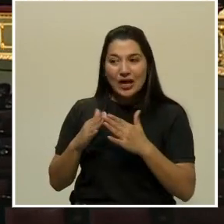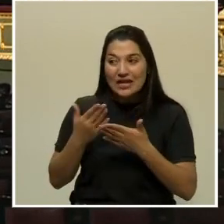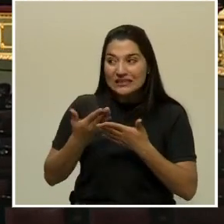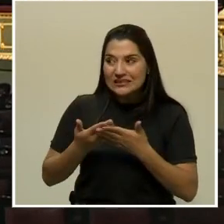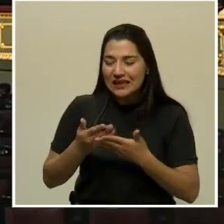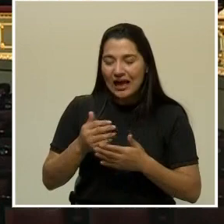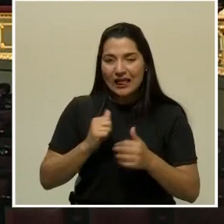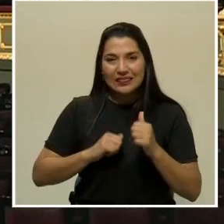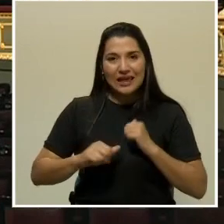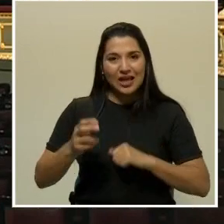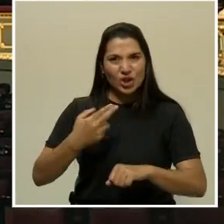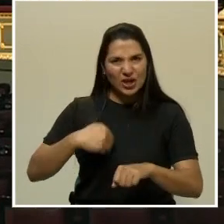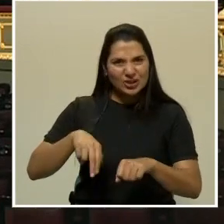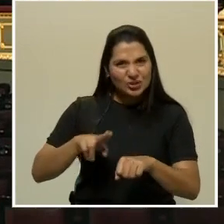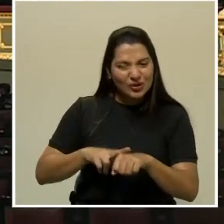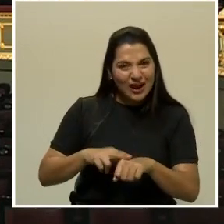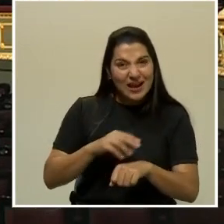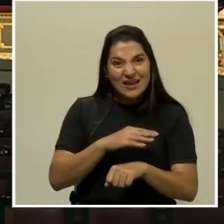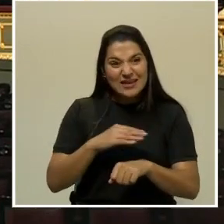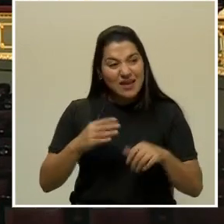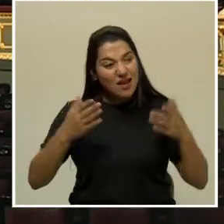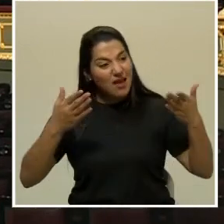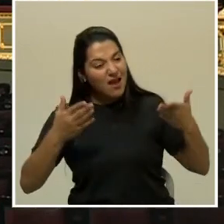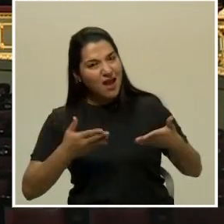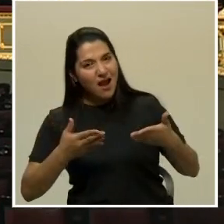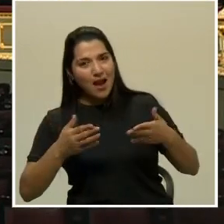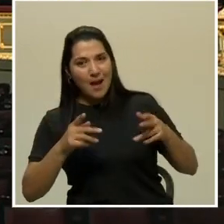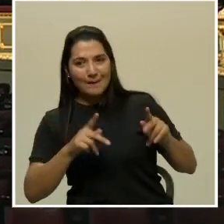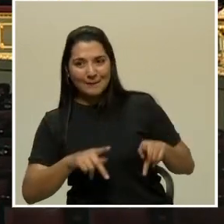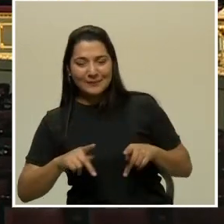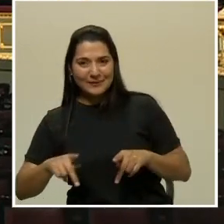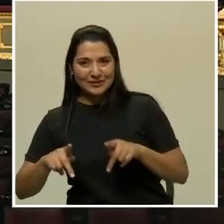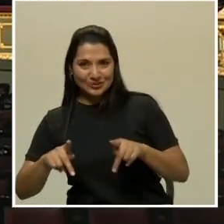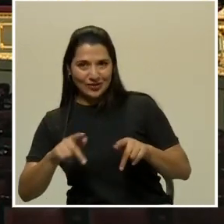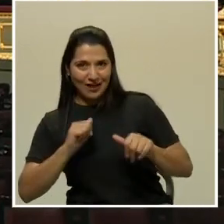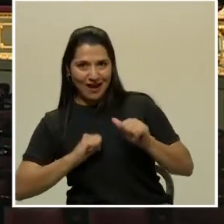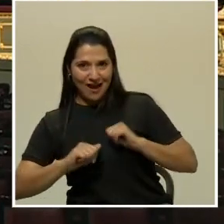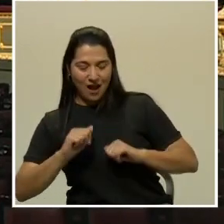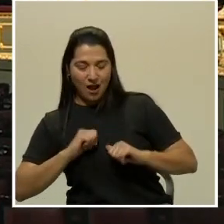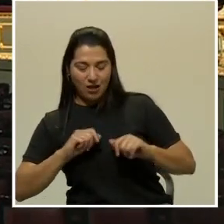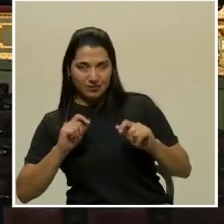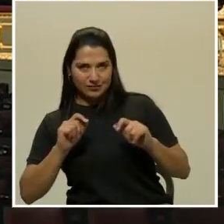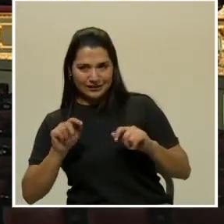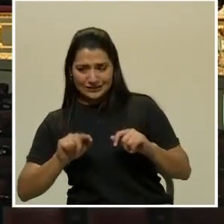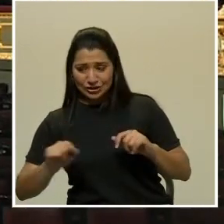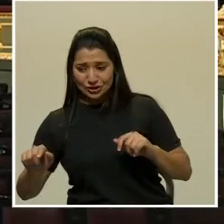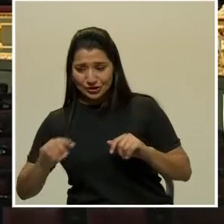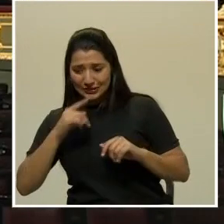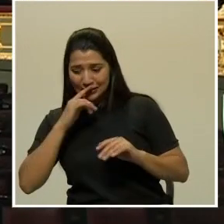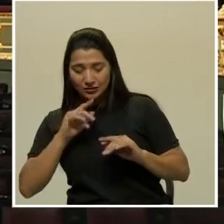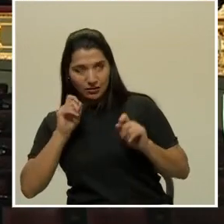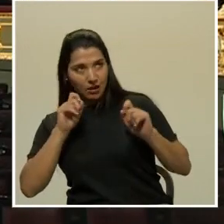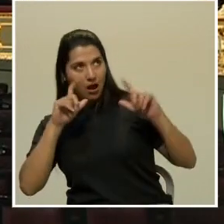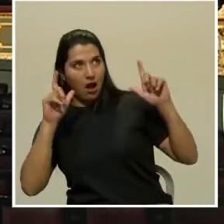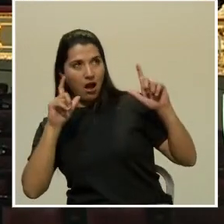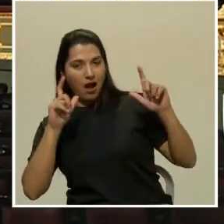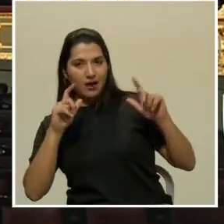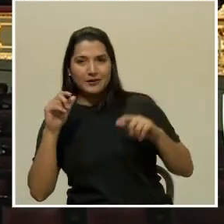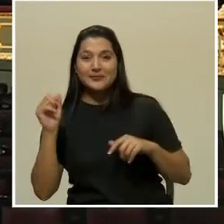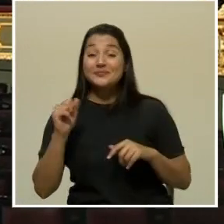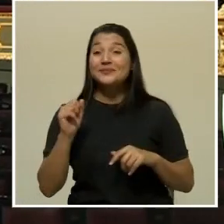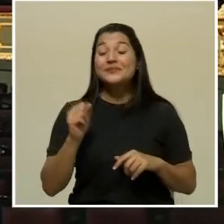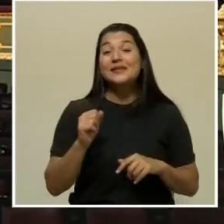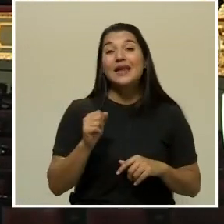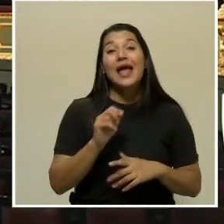Teatro Nacional y que además lo reciban unos personajes de época, es una cosa fantástica. Bueno, pues eso